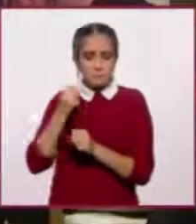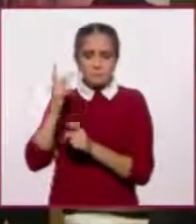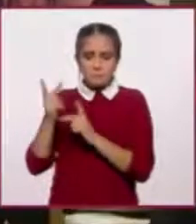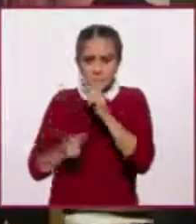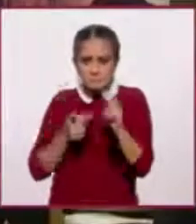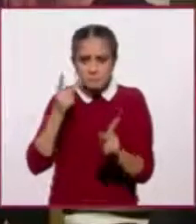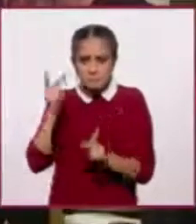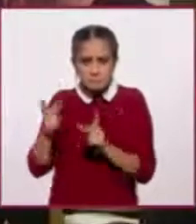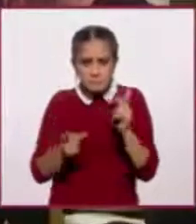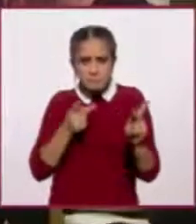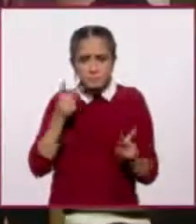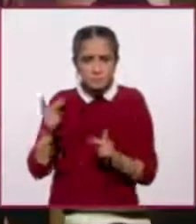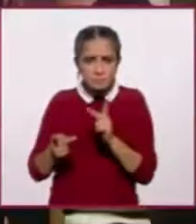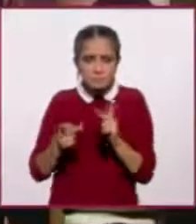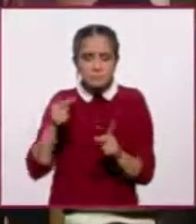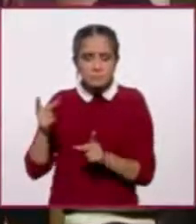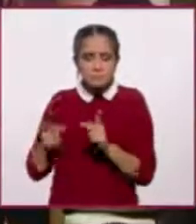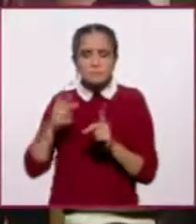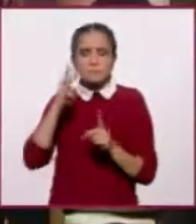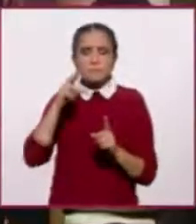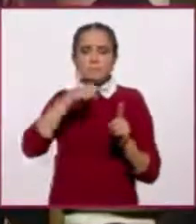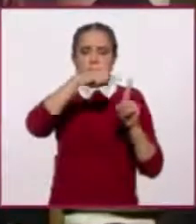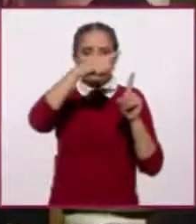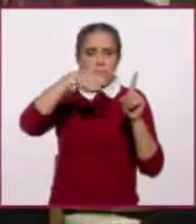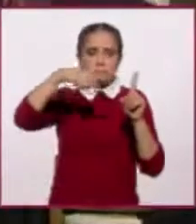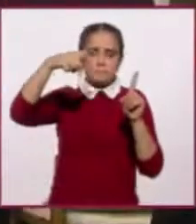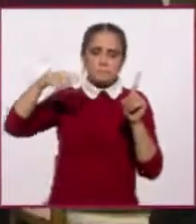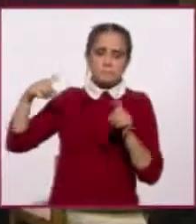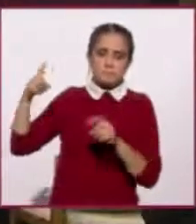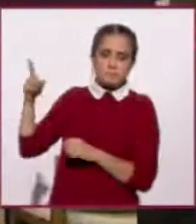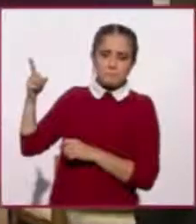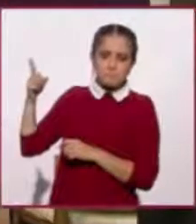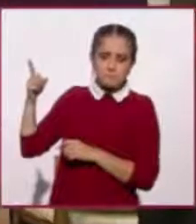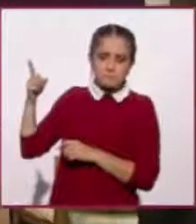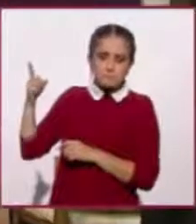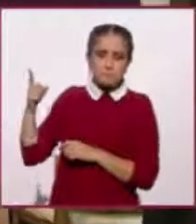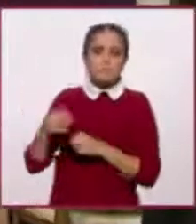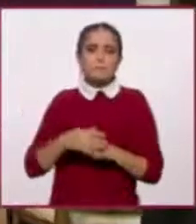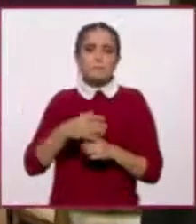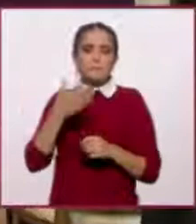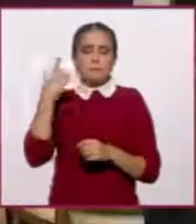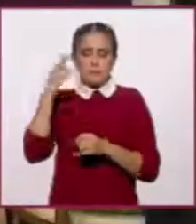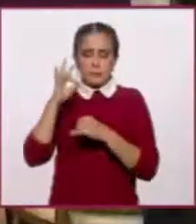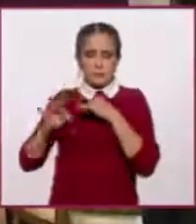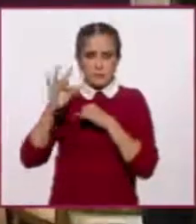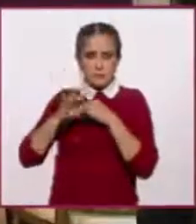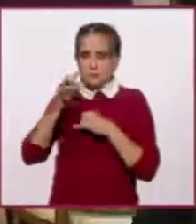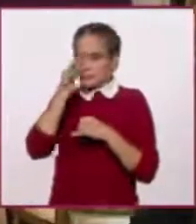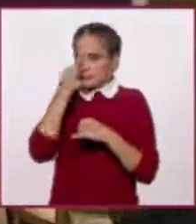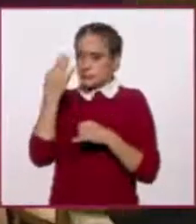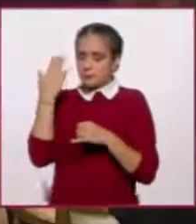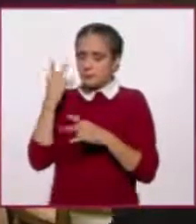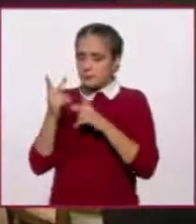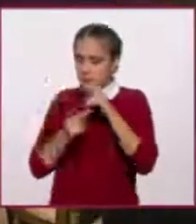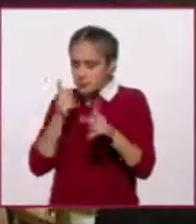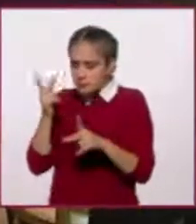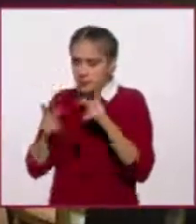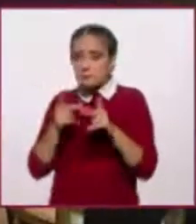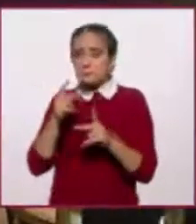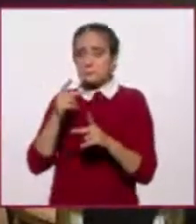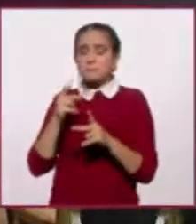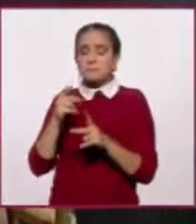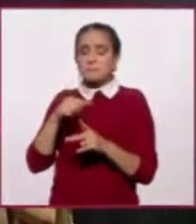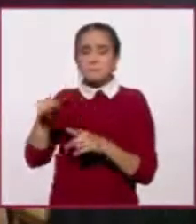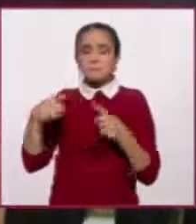un debate, un estudio baja, constante, pero en los últimos años, hemos, eh, bueno, las últimas dos mediciones, eh, da la impresión de que la